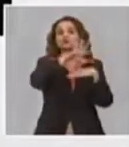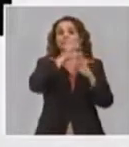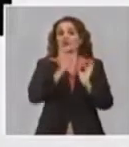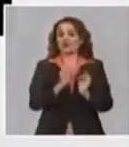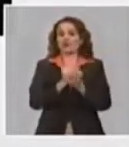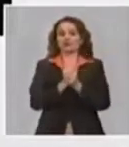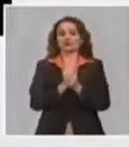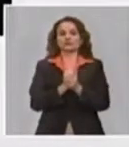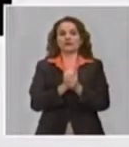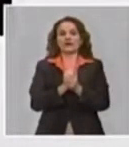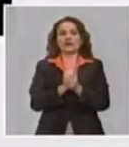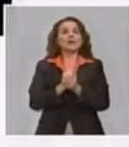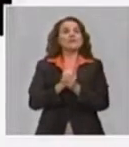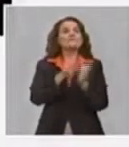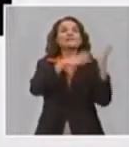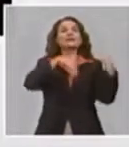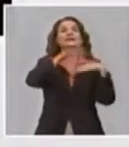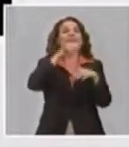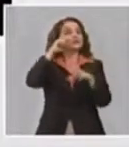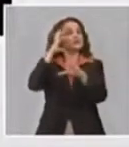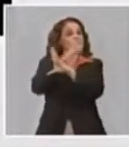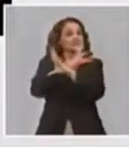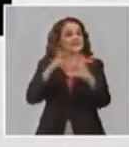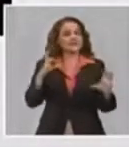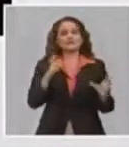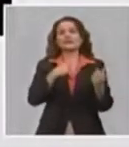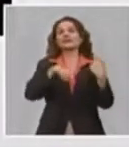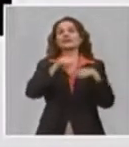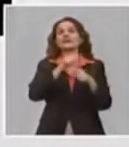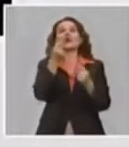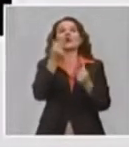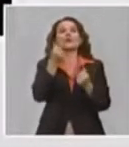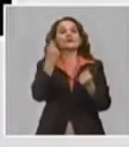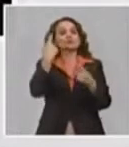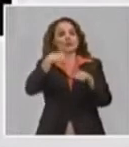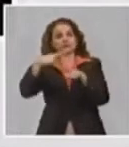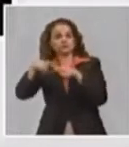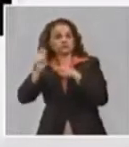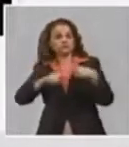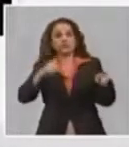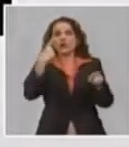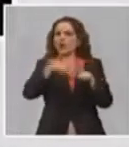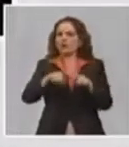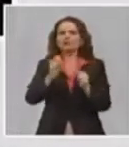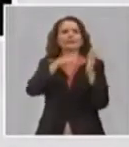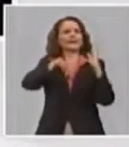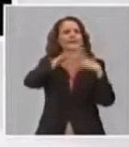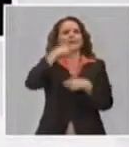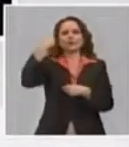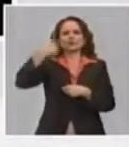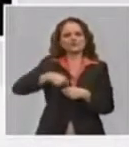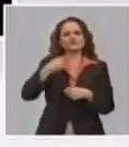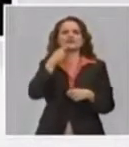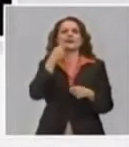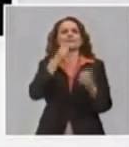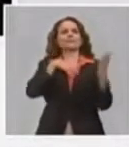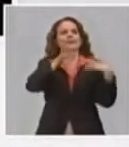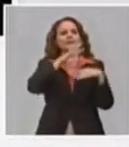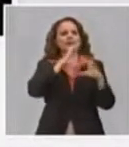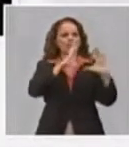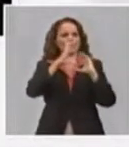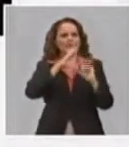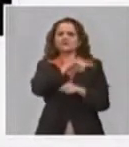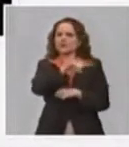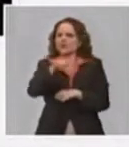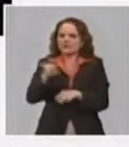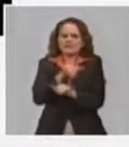Ministerio de Ciencia, Tecnología y Medio Ambiente, el Ministerio de Comercio Exterior, el Ministerio de Justicia, el Ministerio de Comunicaciones. Lo positivo en